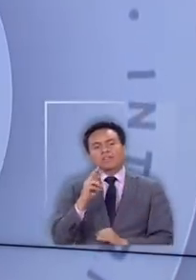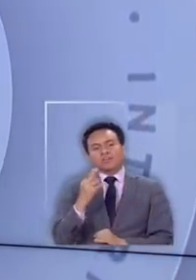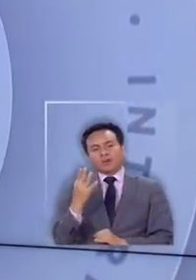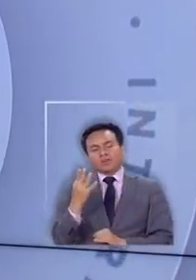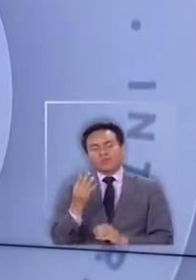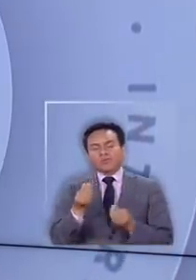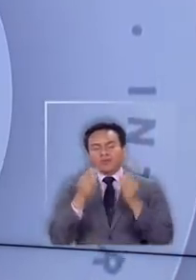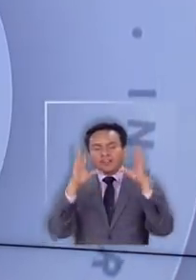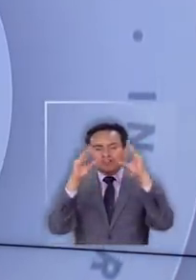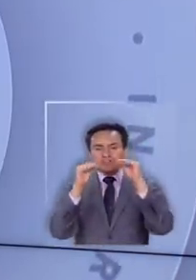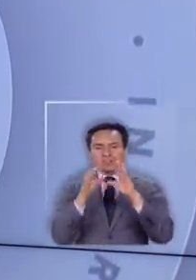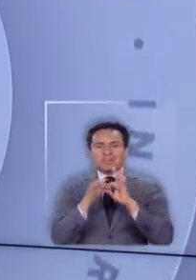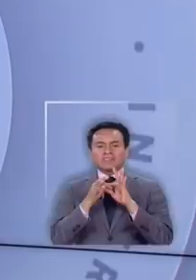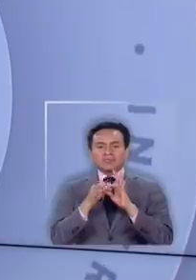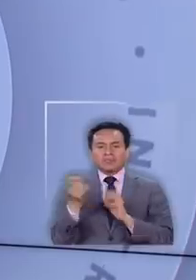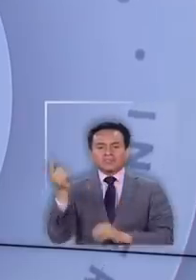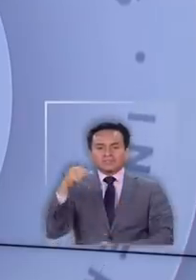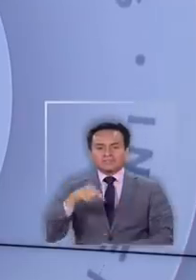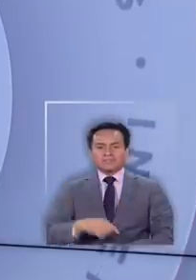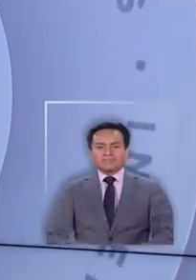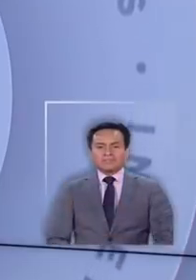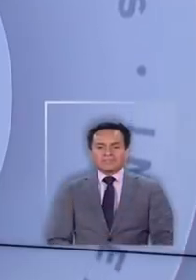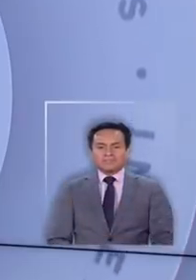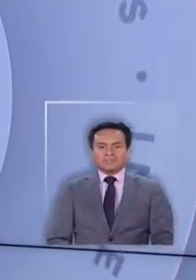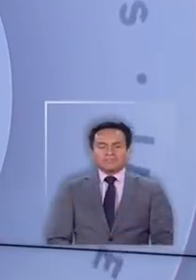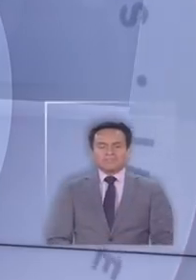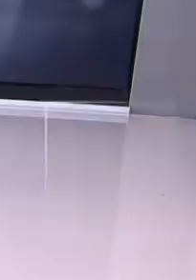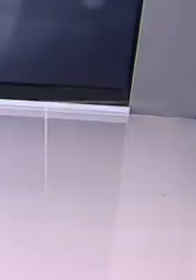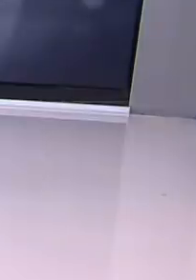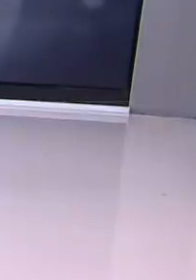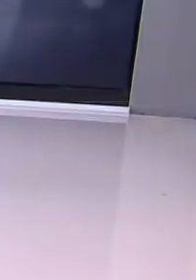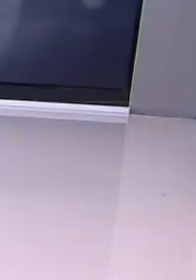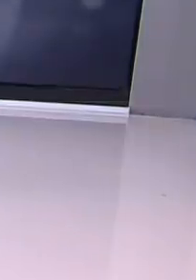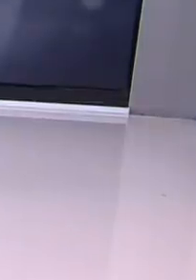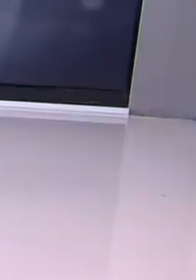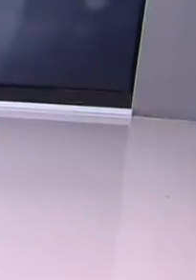muy buenas noches y gracias por venir ¡Gracias!